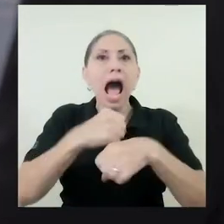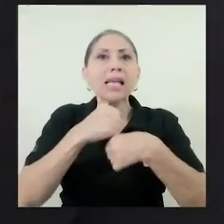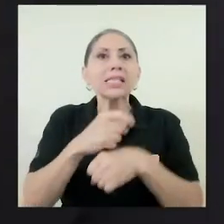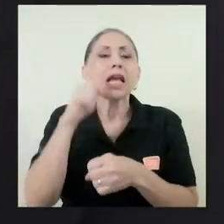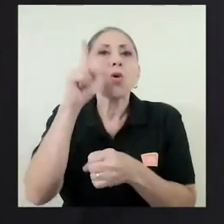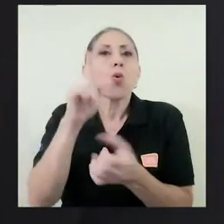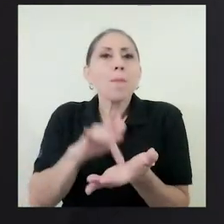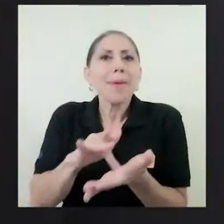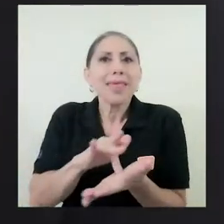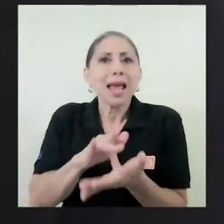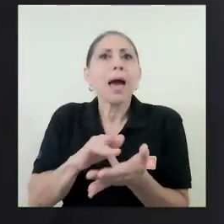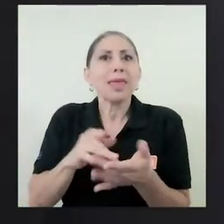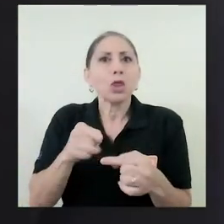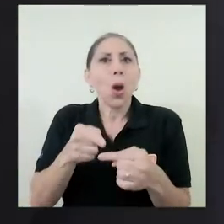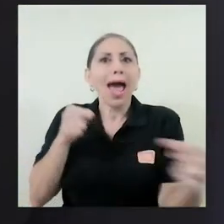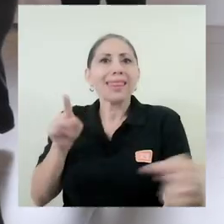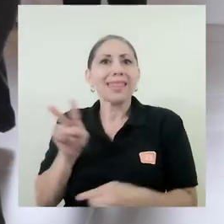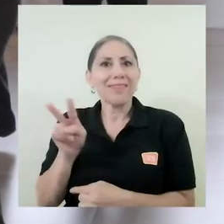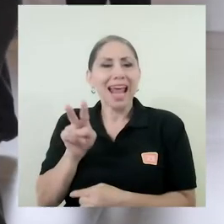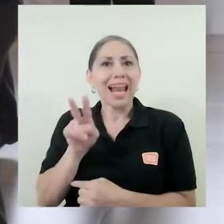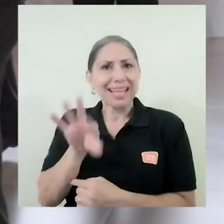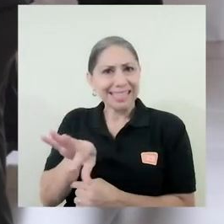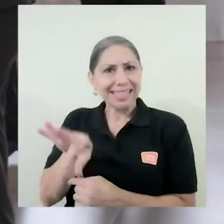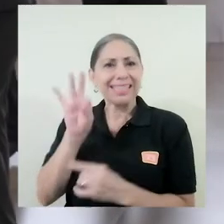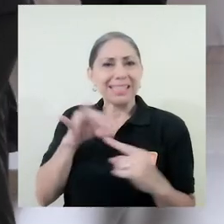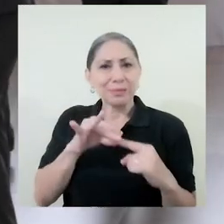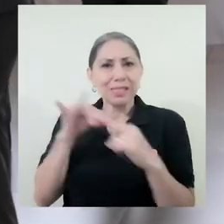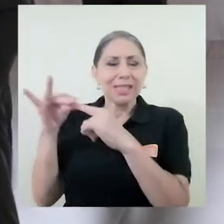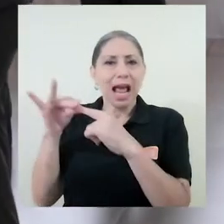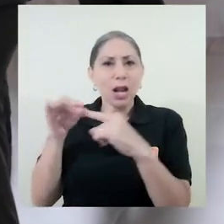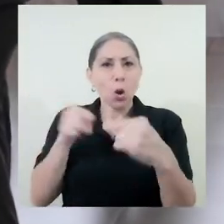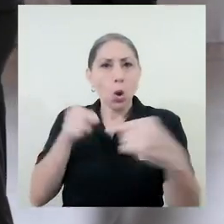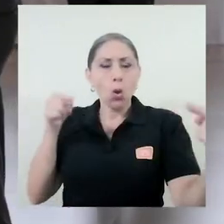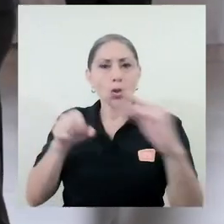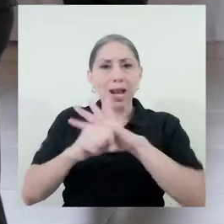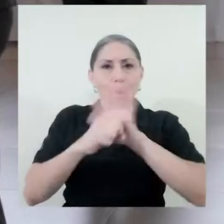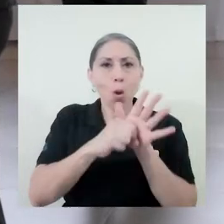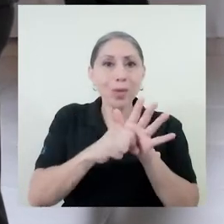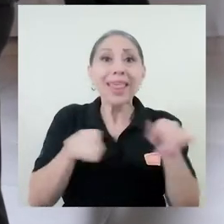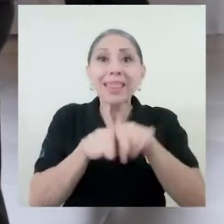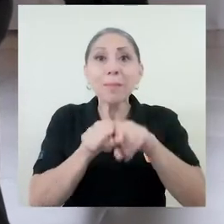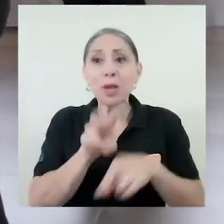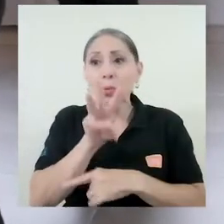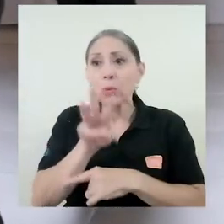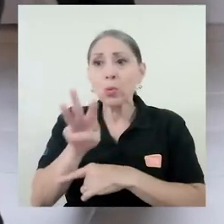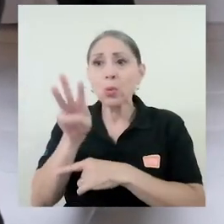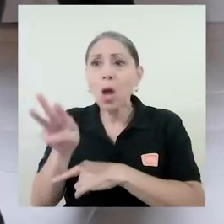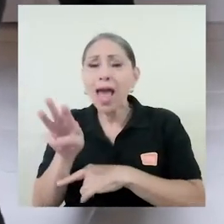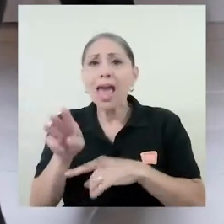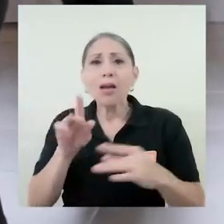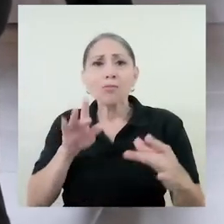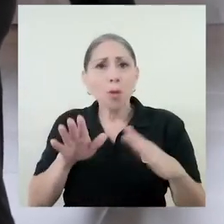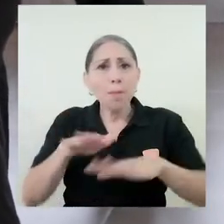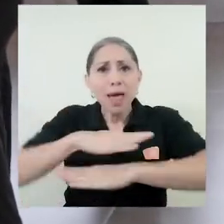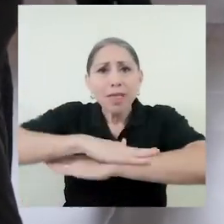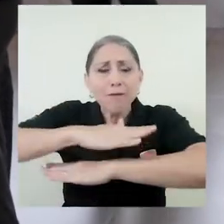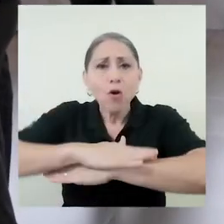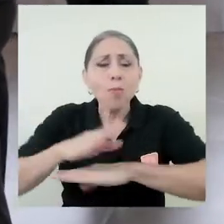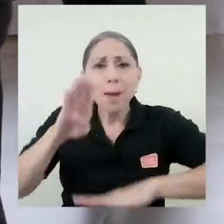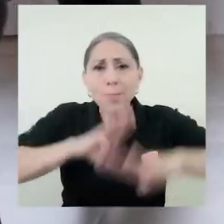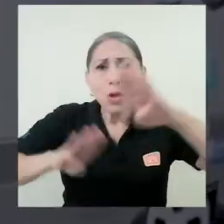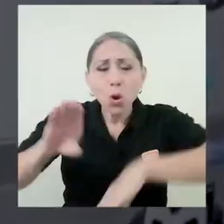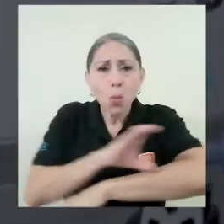selectivo contra el COVID-19, la plataforma biocomputacional para encontrar drogas antivirales efectivas de